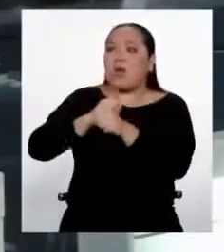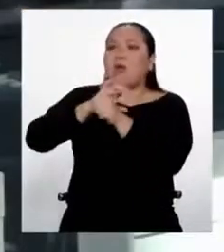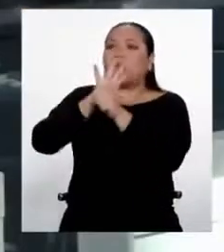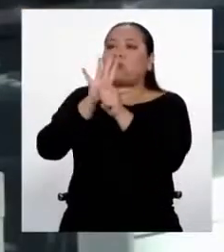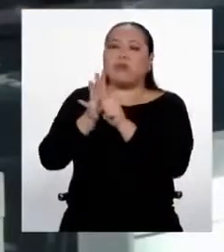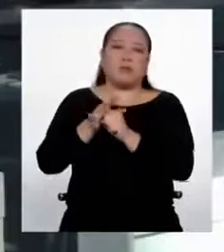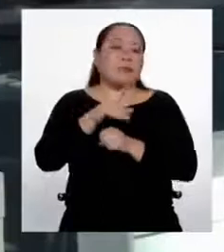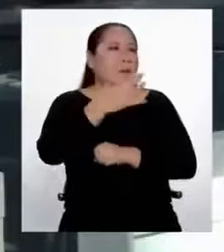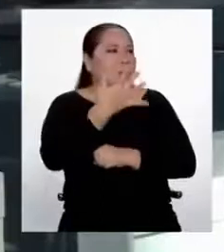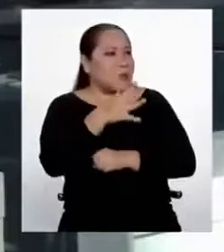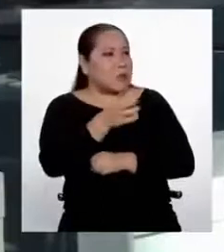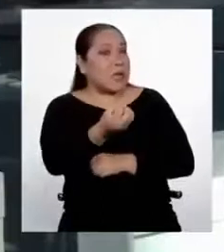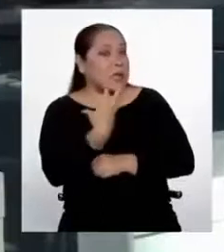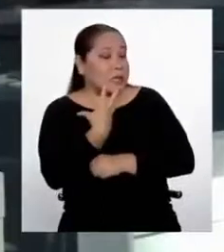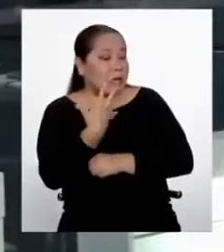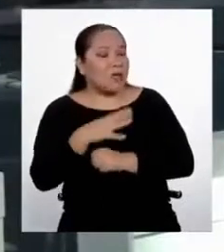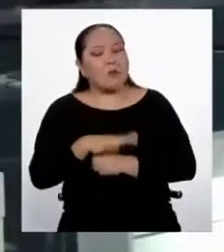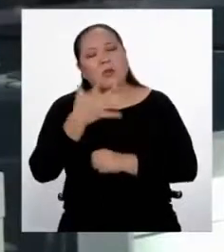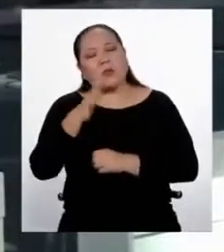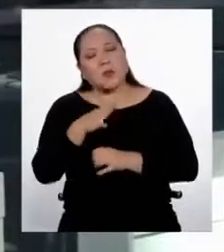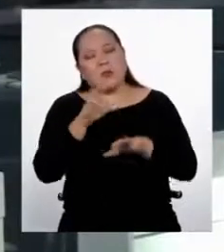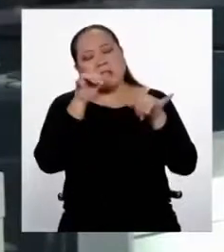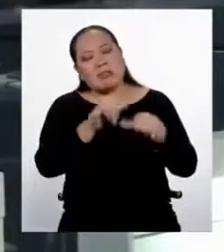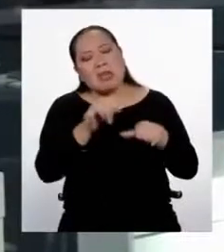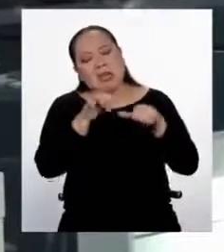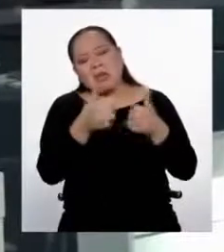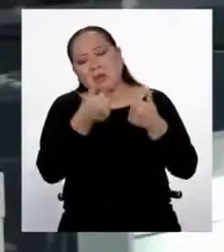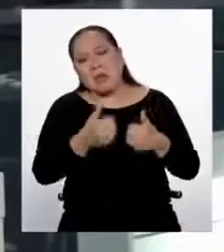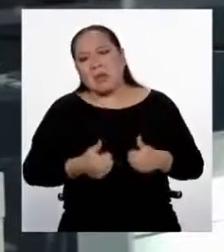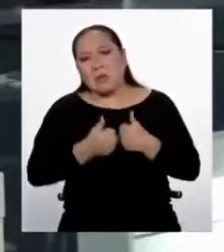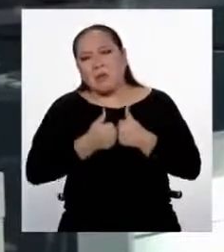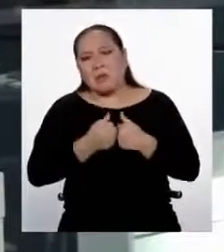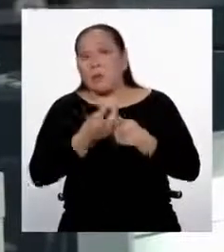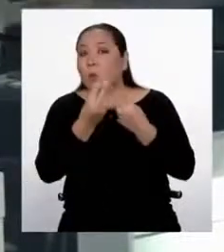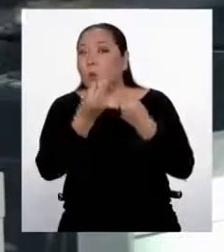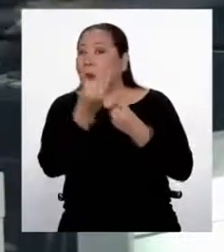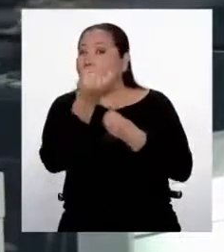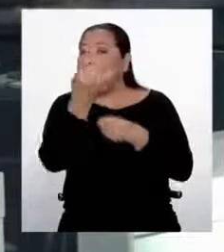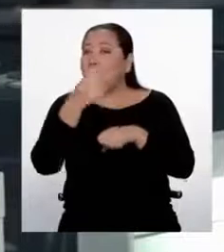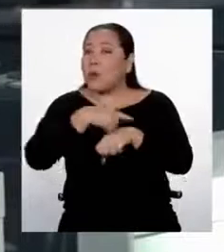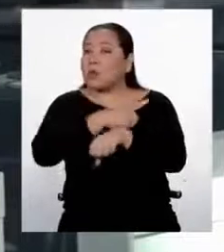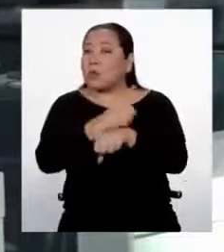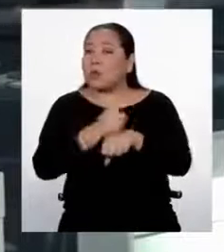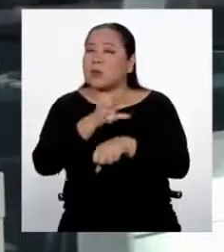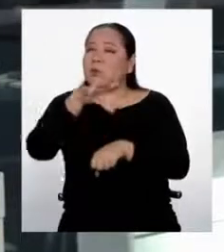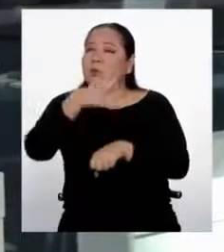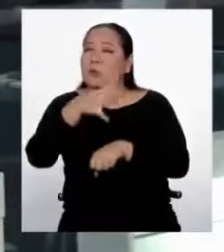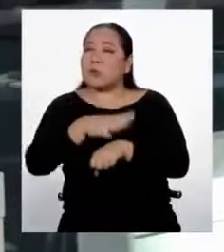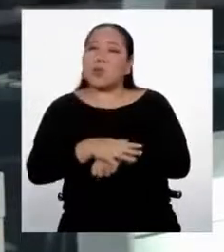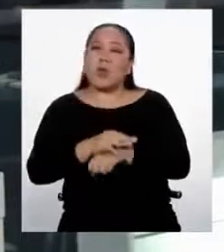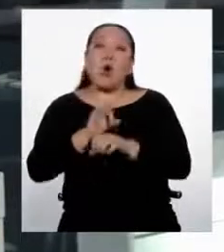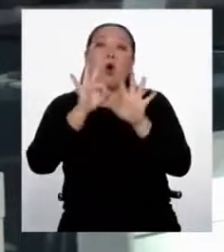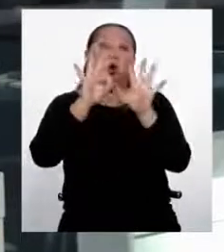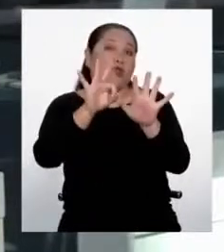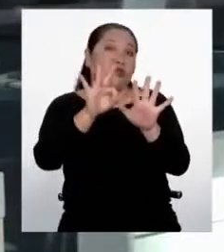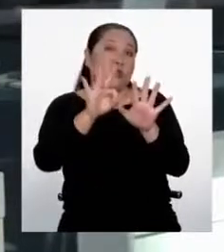diciendo es que podría estar vivo varias horas. El promedio aproximado es entre 8